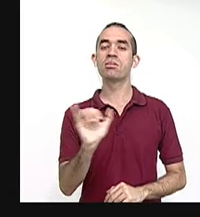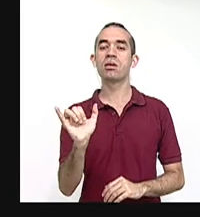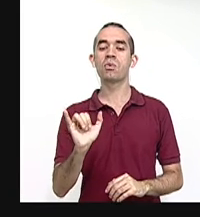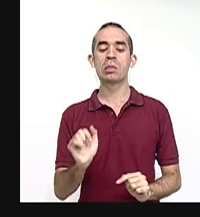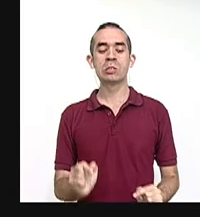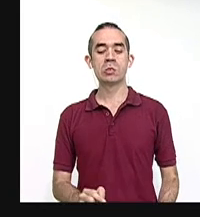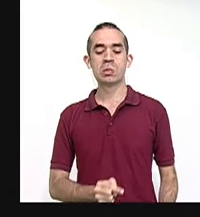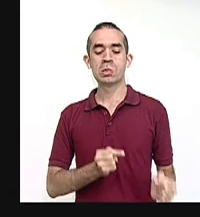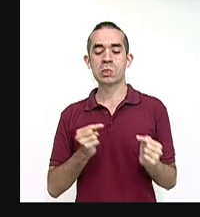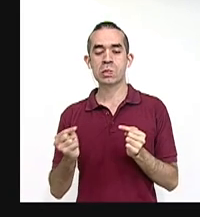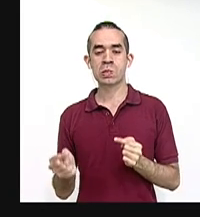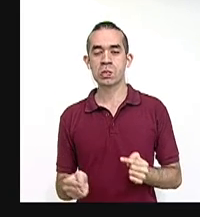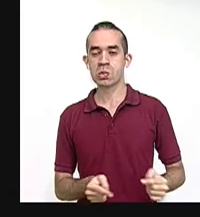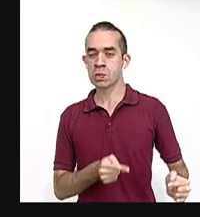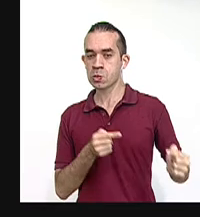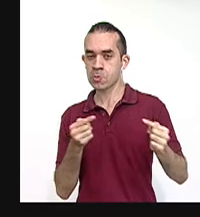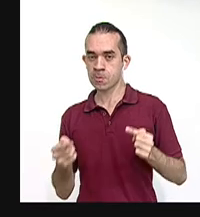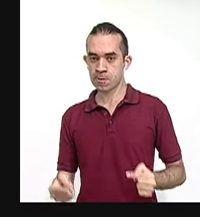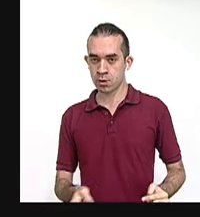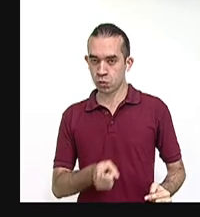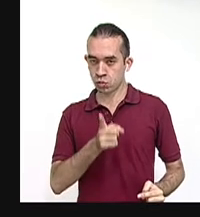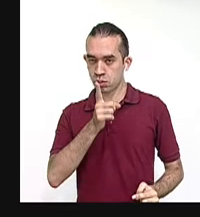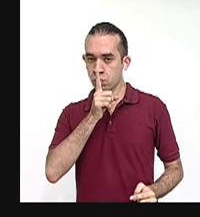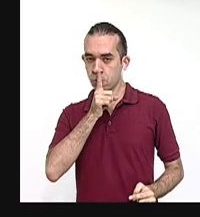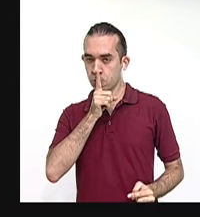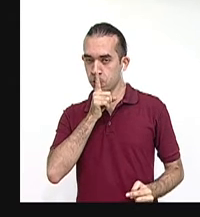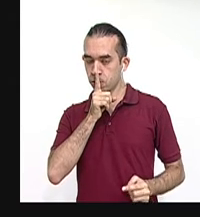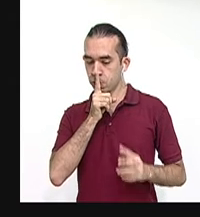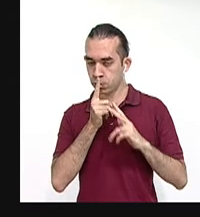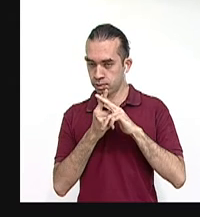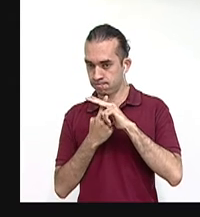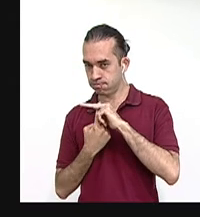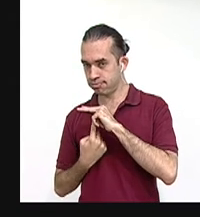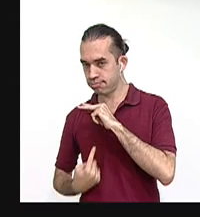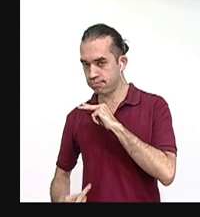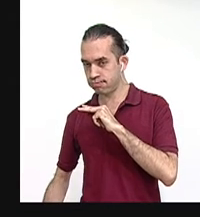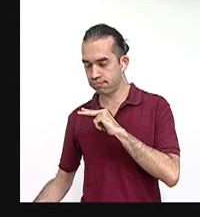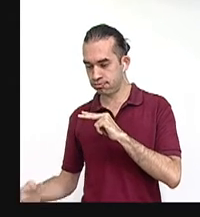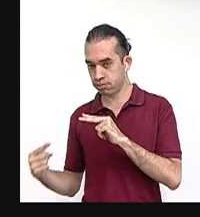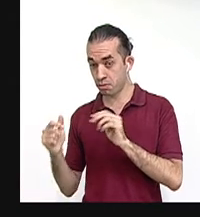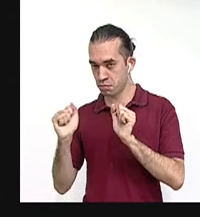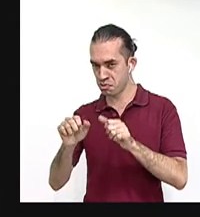activa gestación anónima, de fecundidad aplazada.